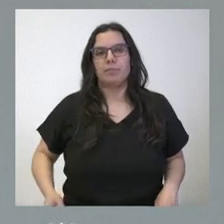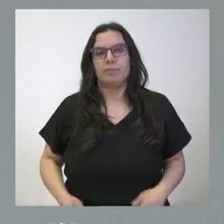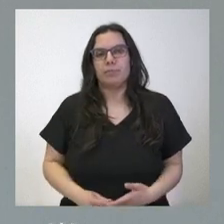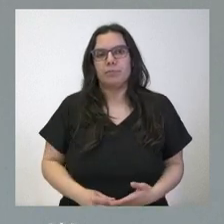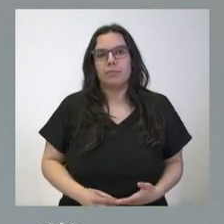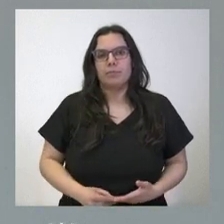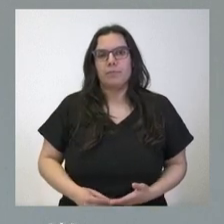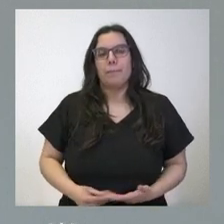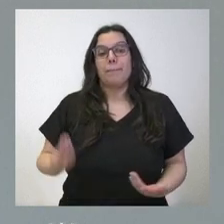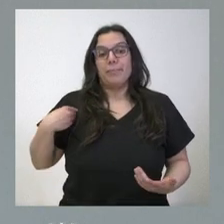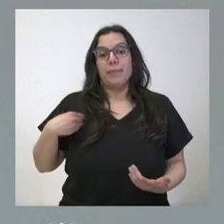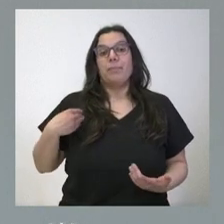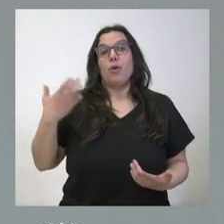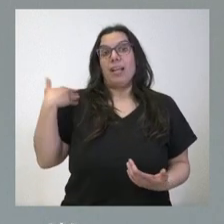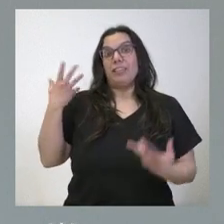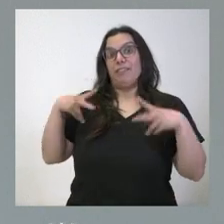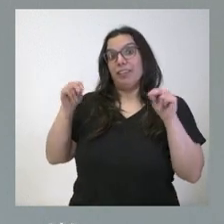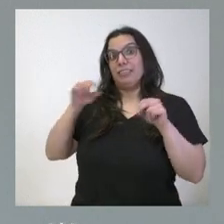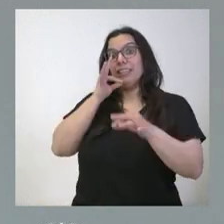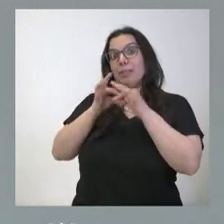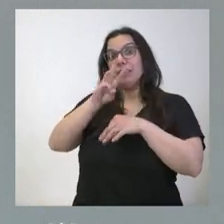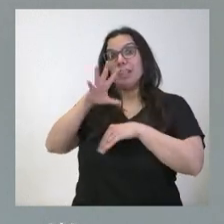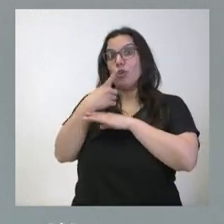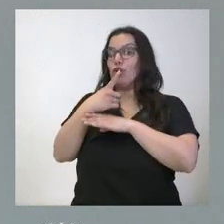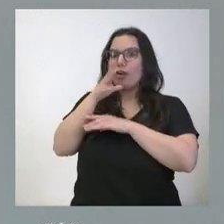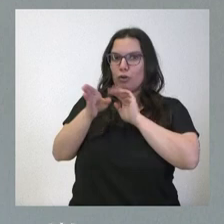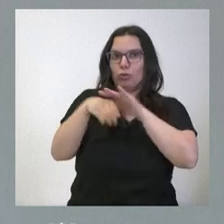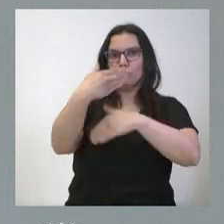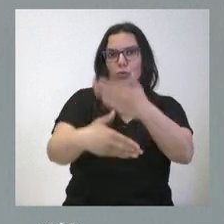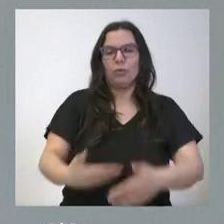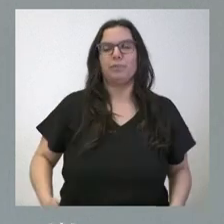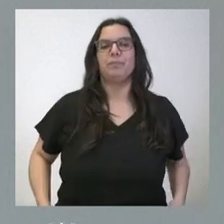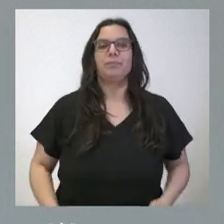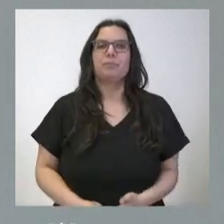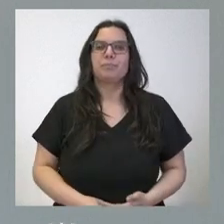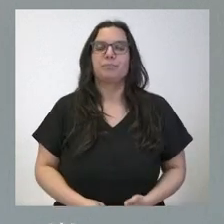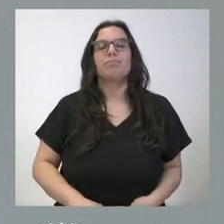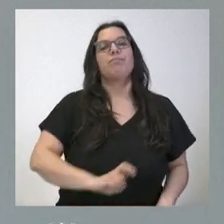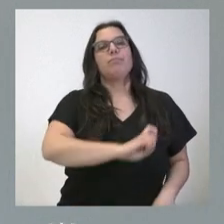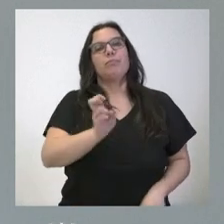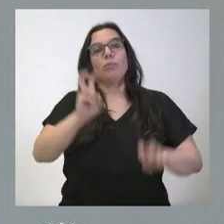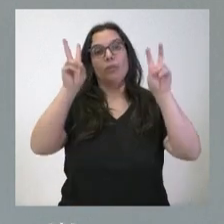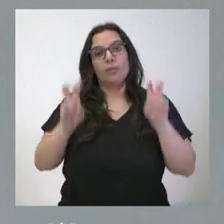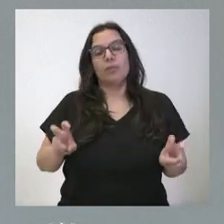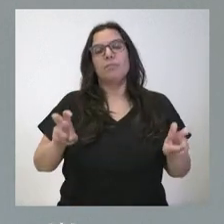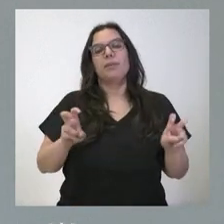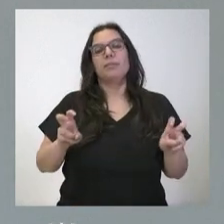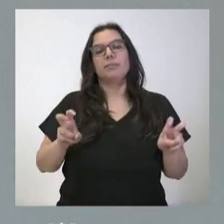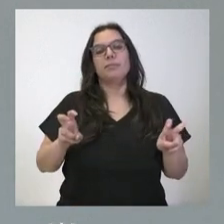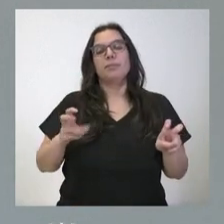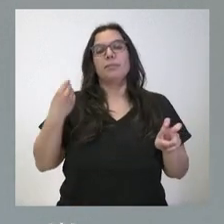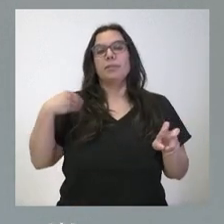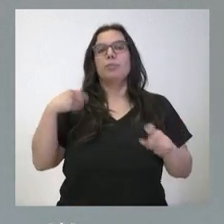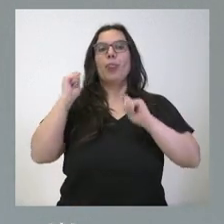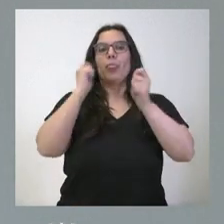jornada de 35 horas cómo seguimos garantizando un servicio público de calidad en Castilla y León la otra cuestión que usted señalaba es la declaración de los bienes